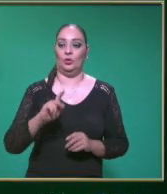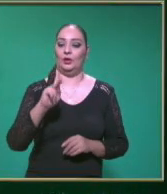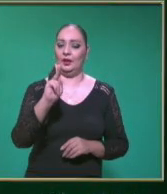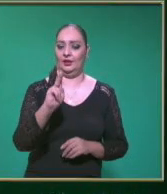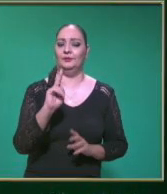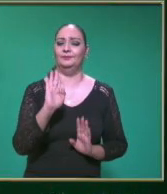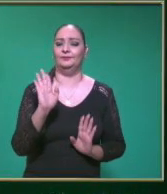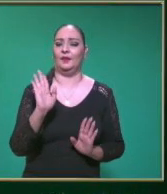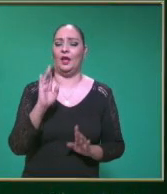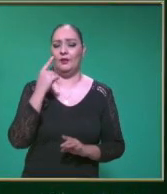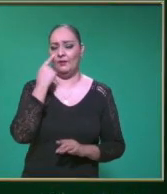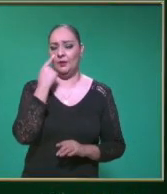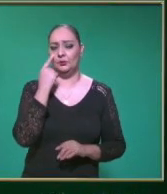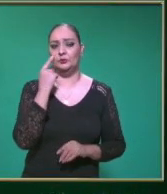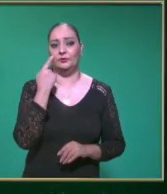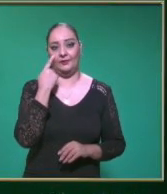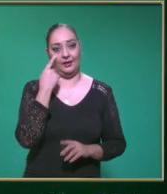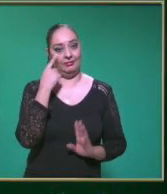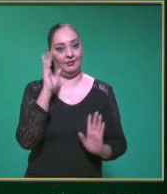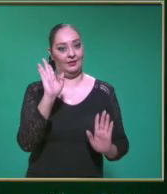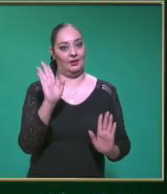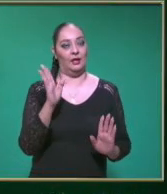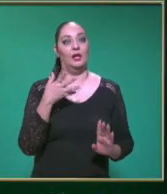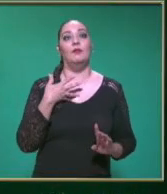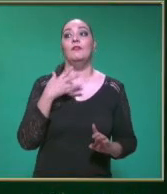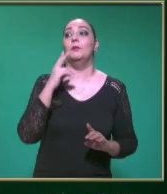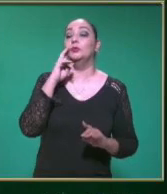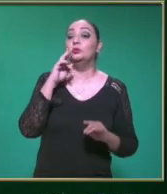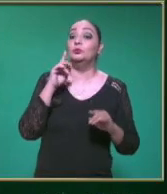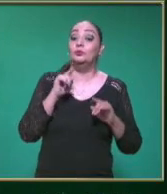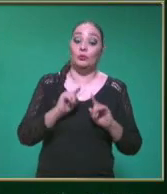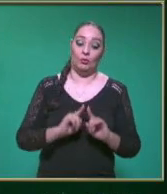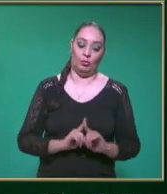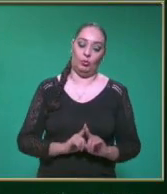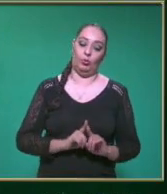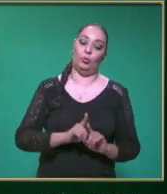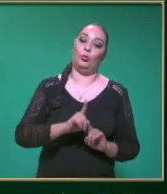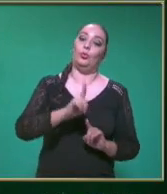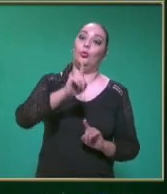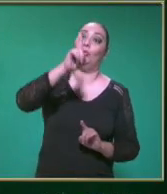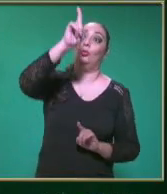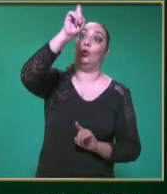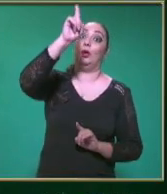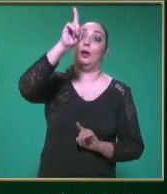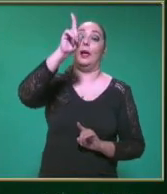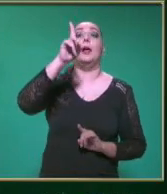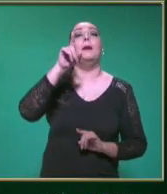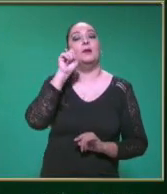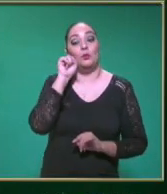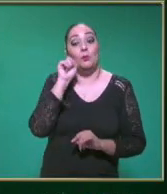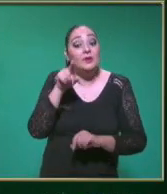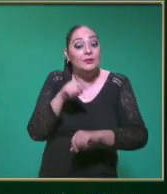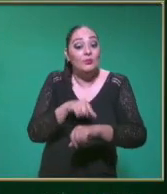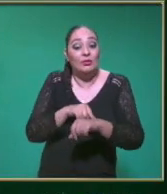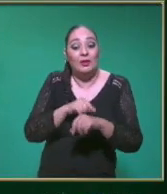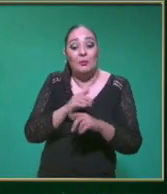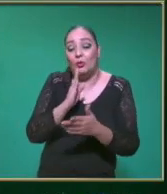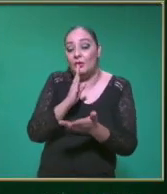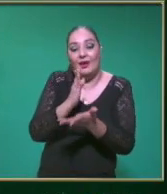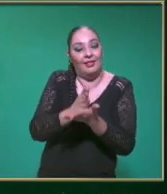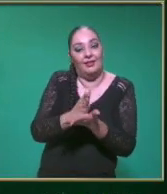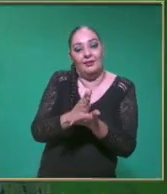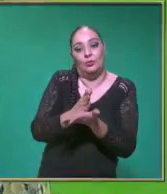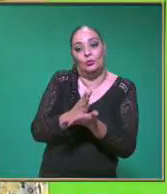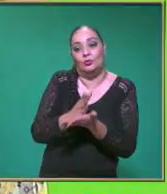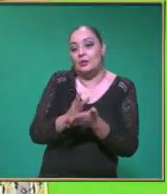Si observamos Aquí la distancia Siguió recorriendo Y el tiempo Se detuvo ¿Verdad? Sí Y por último